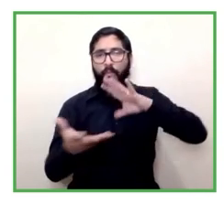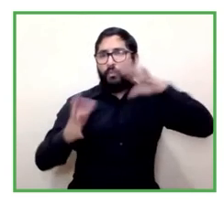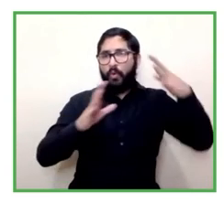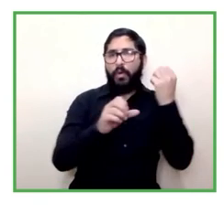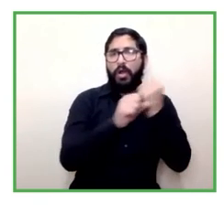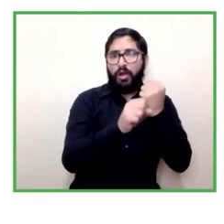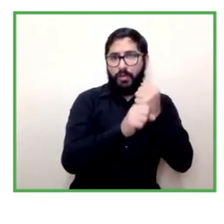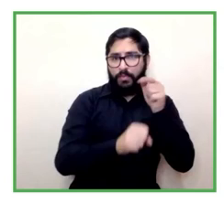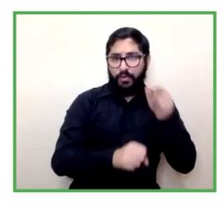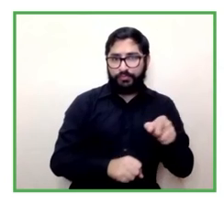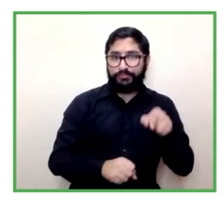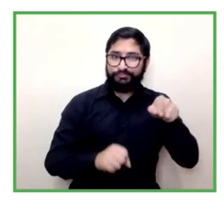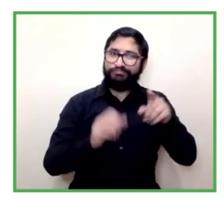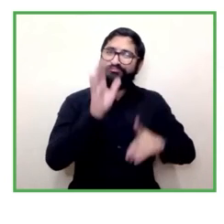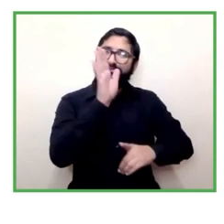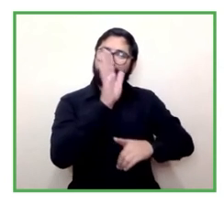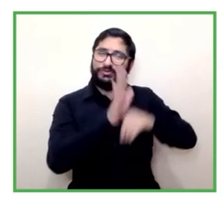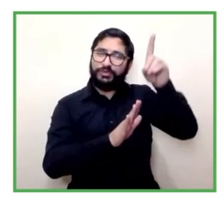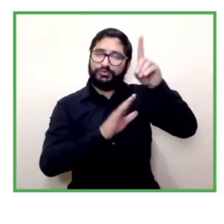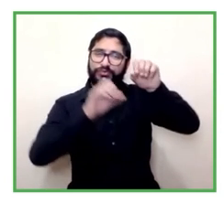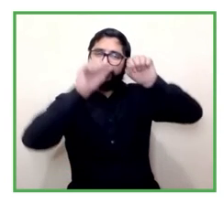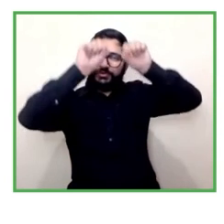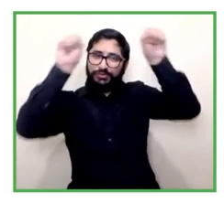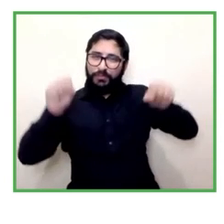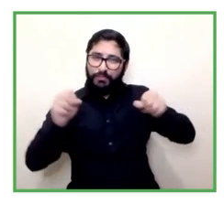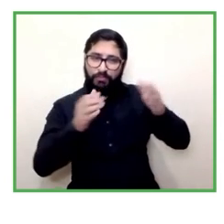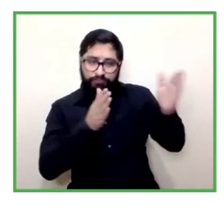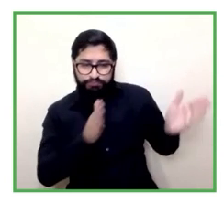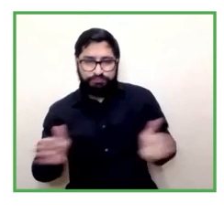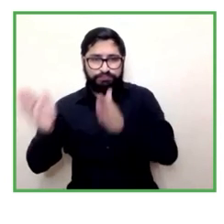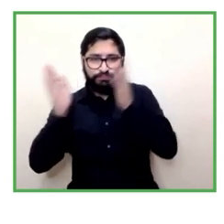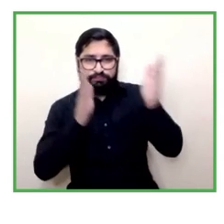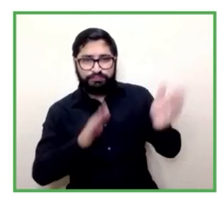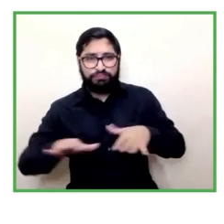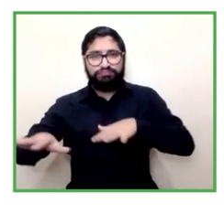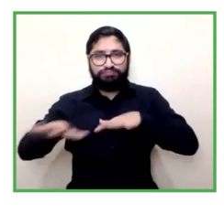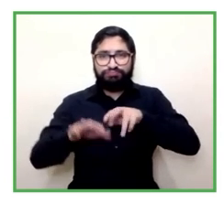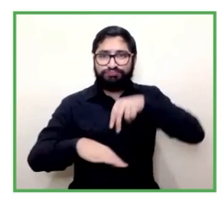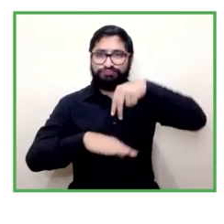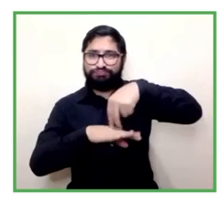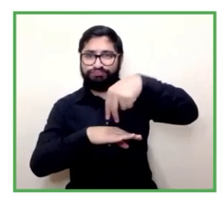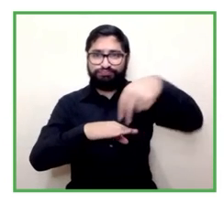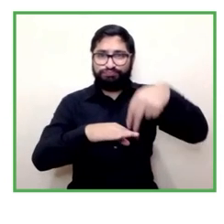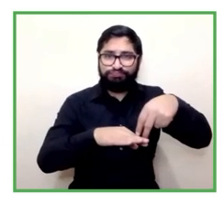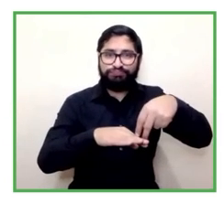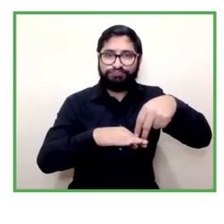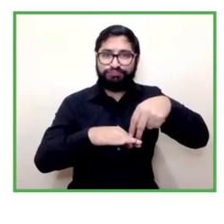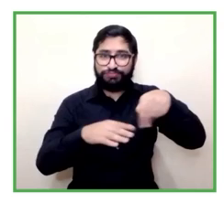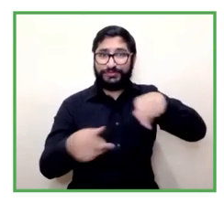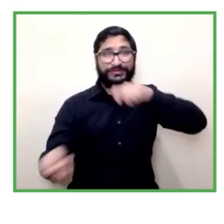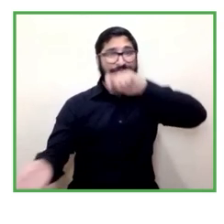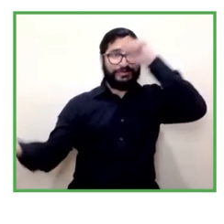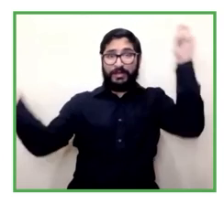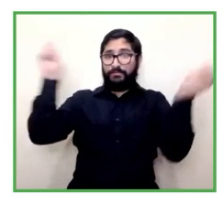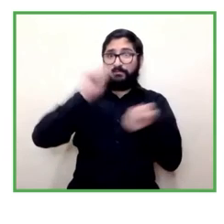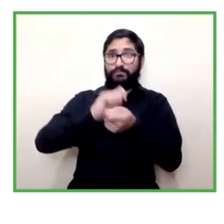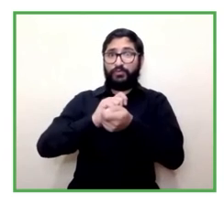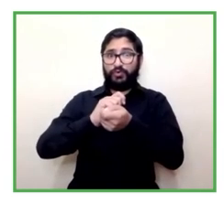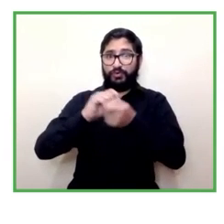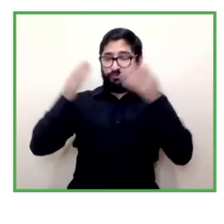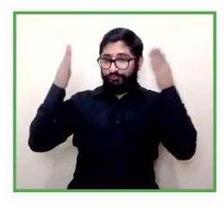movilizar empleos y el cambio de paradigma estaría enfocado a que el SENA también formule